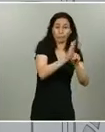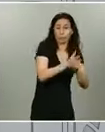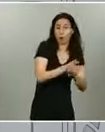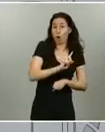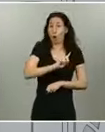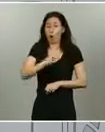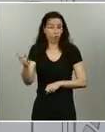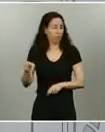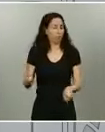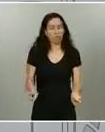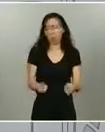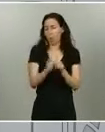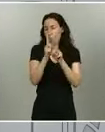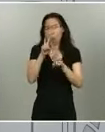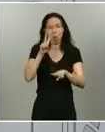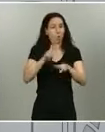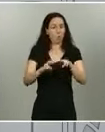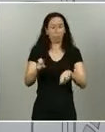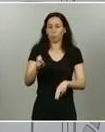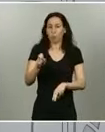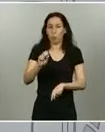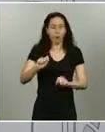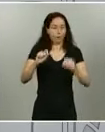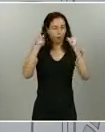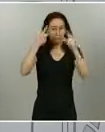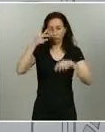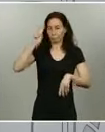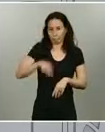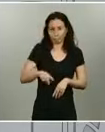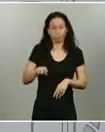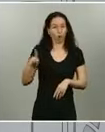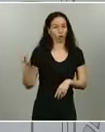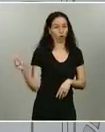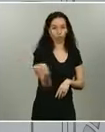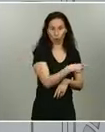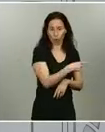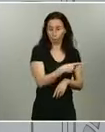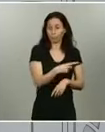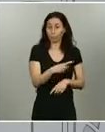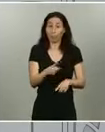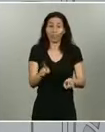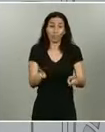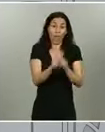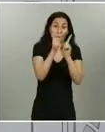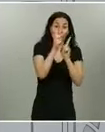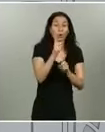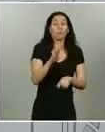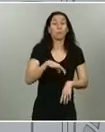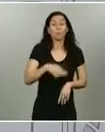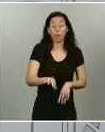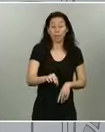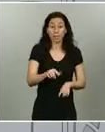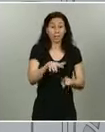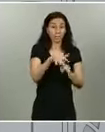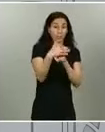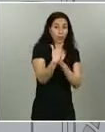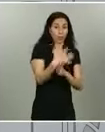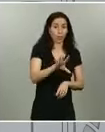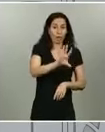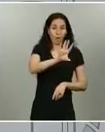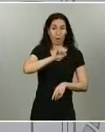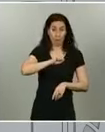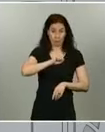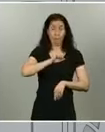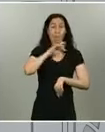porque se han infectado, ya sea porque a causa del exceso de casos y el exceso de mortalidad que hemos tenido por esta enfermedad, sus